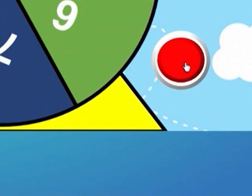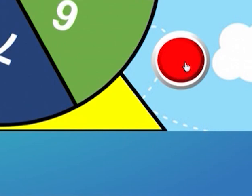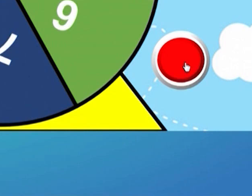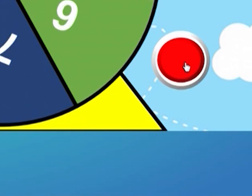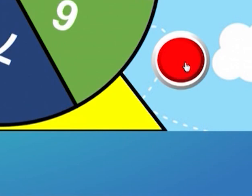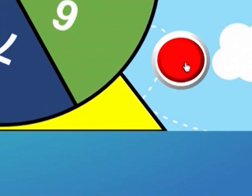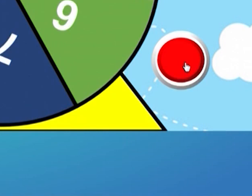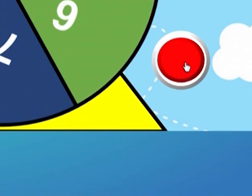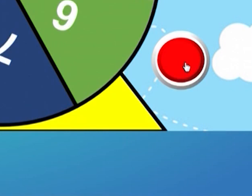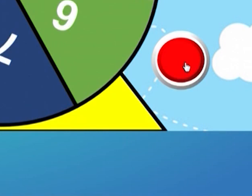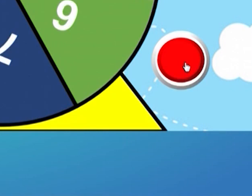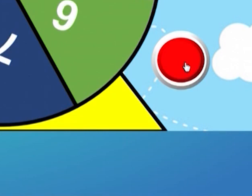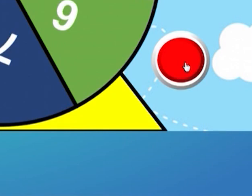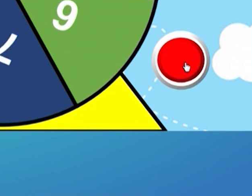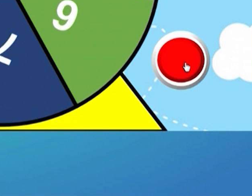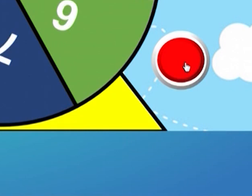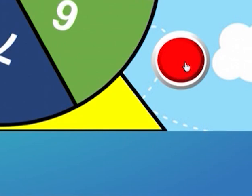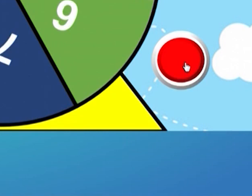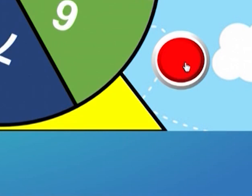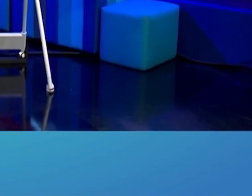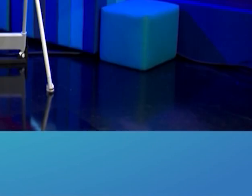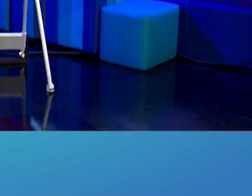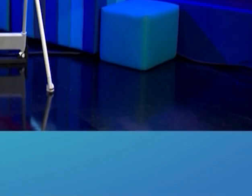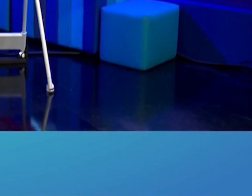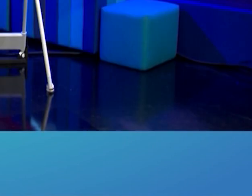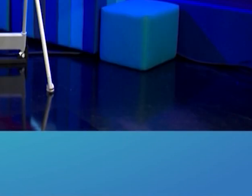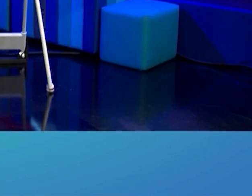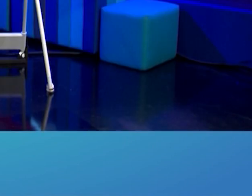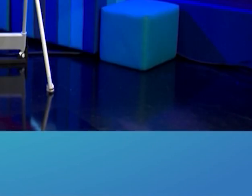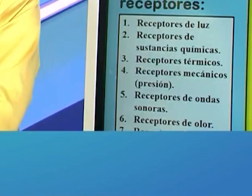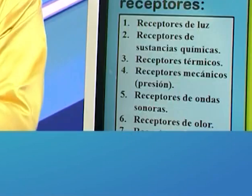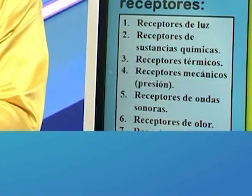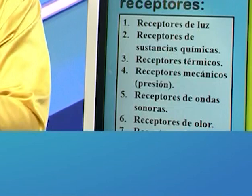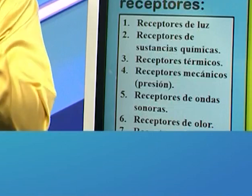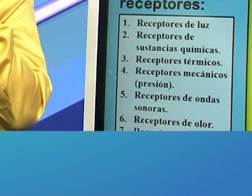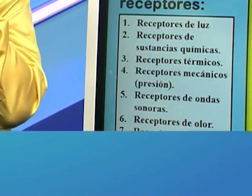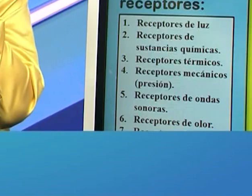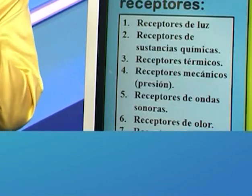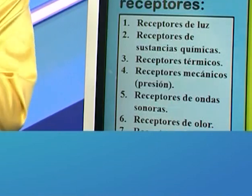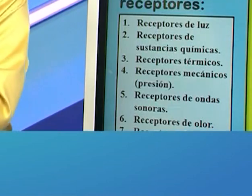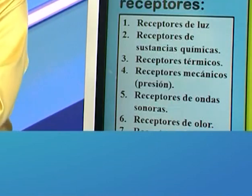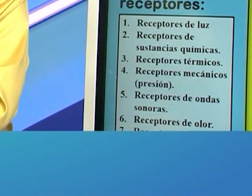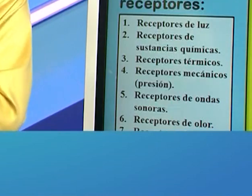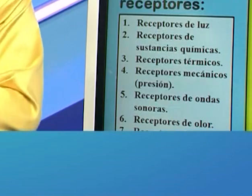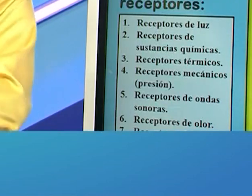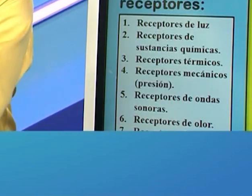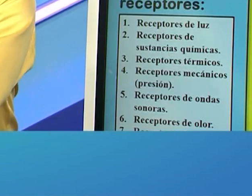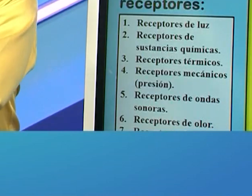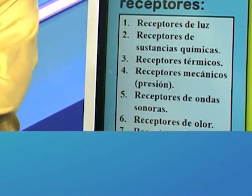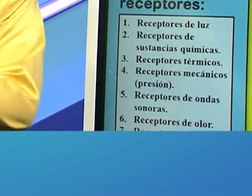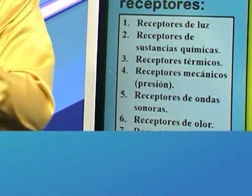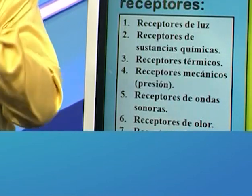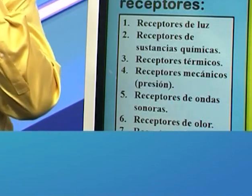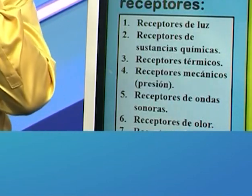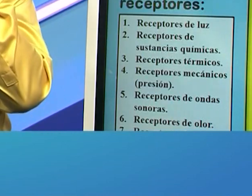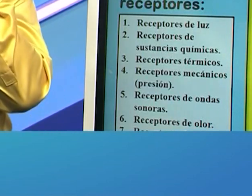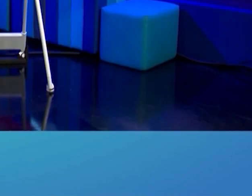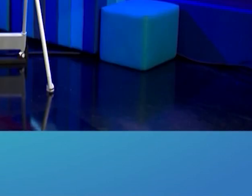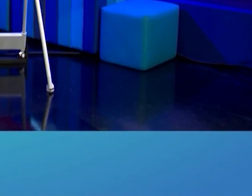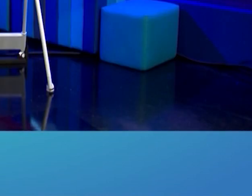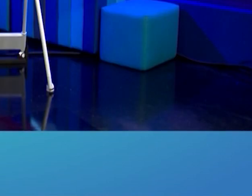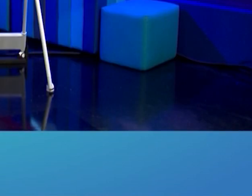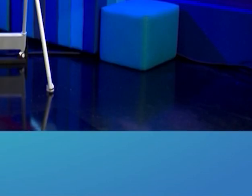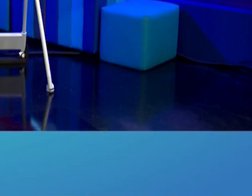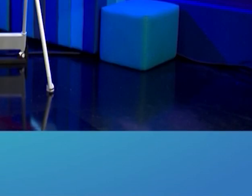de sustancias químicas tiene dos respuestas te la estoy la piel muy bien